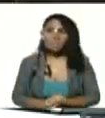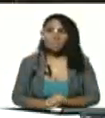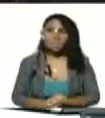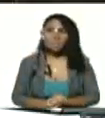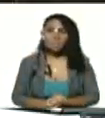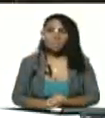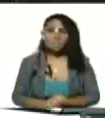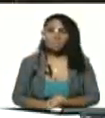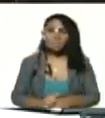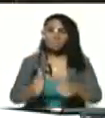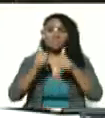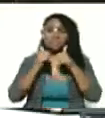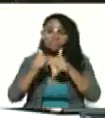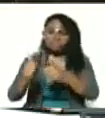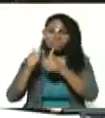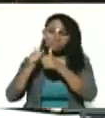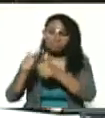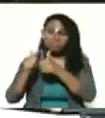muy bien